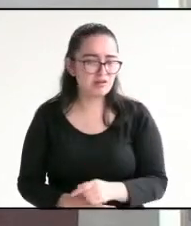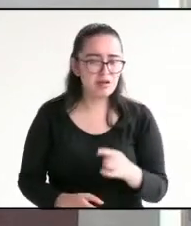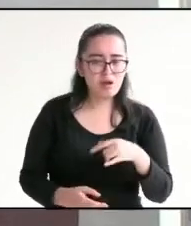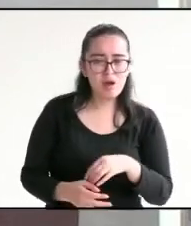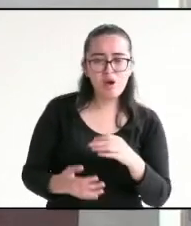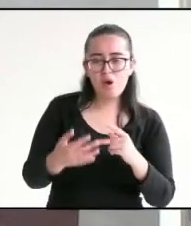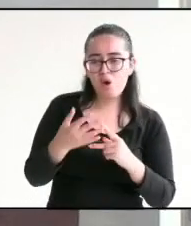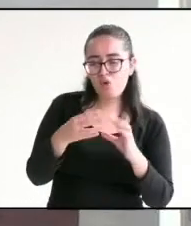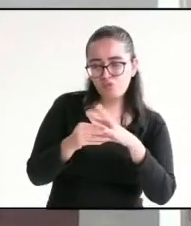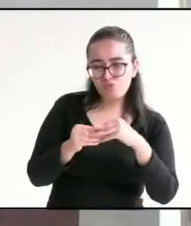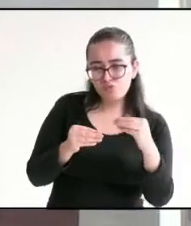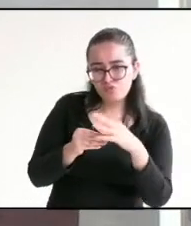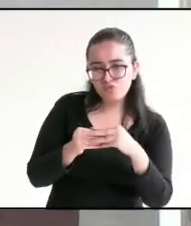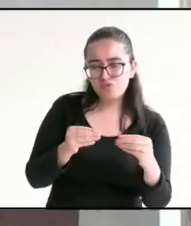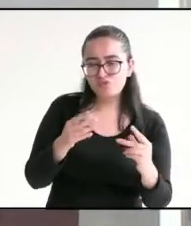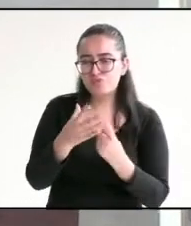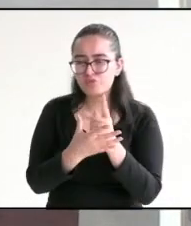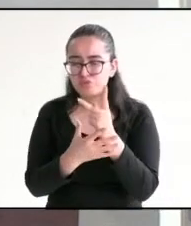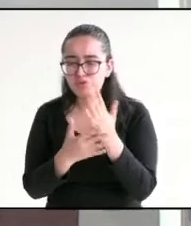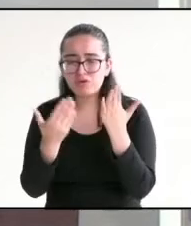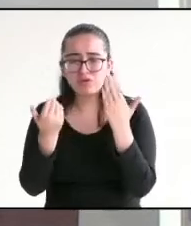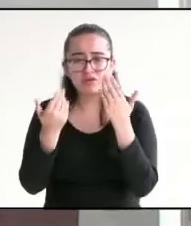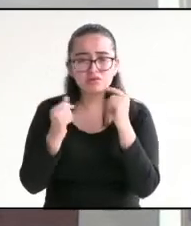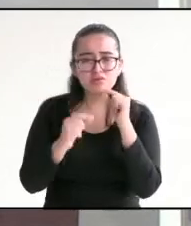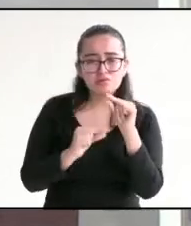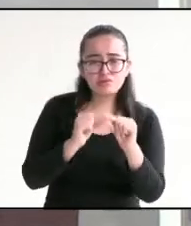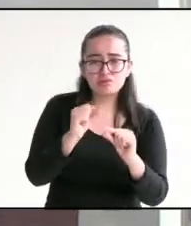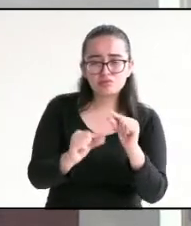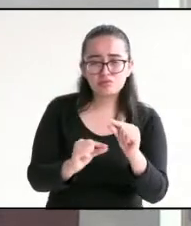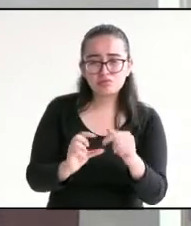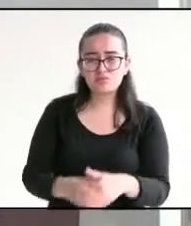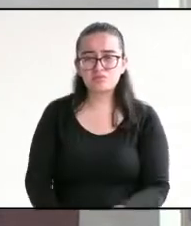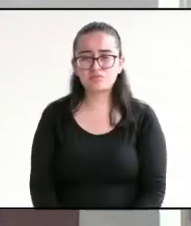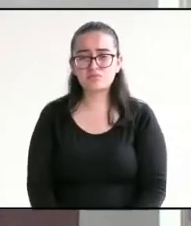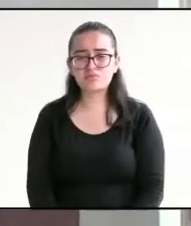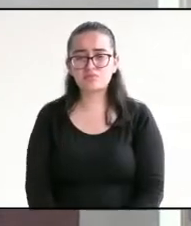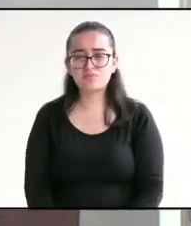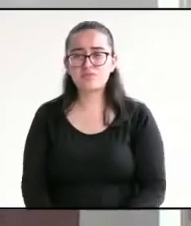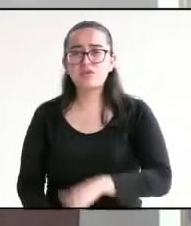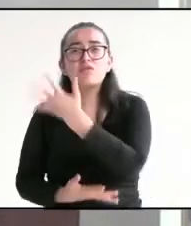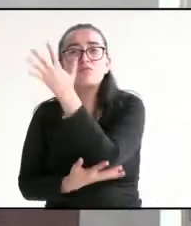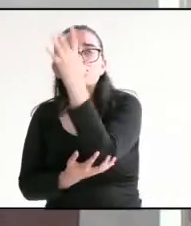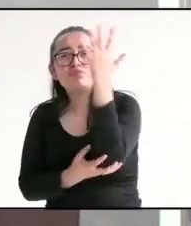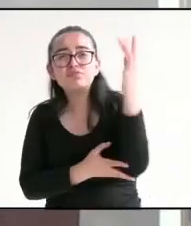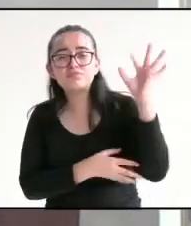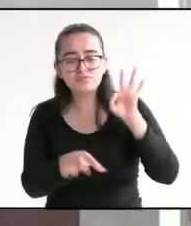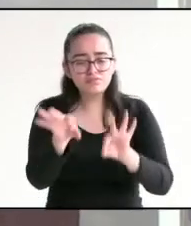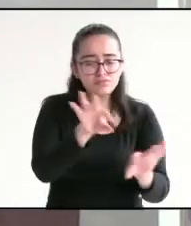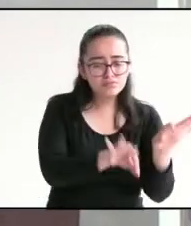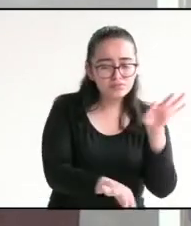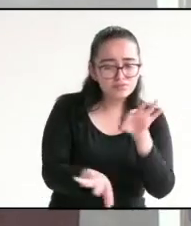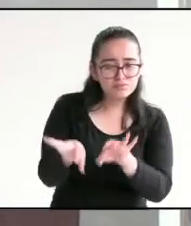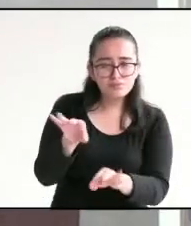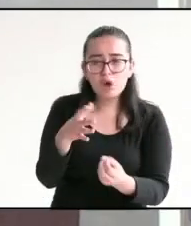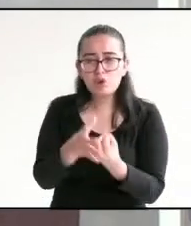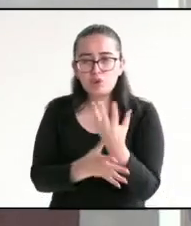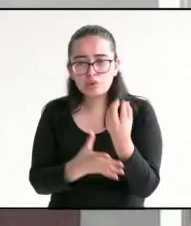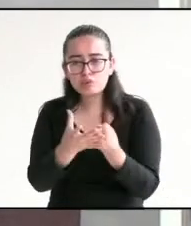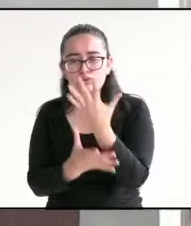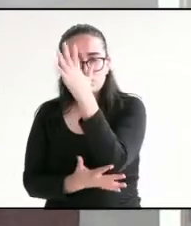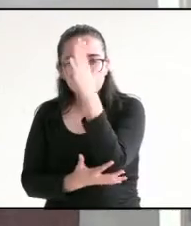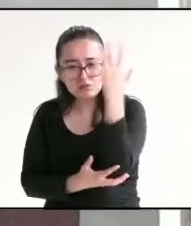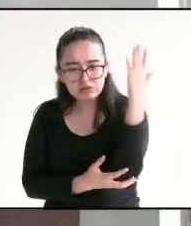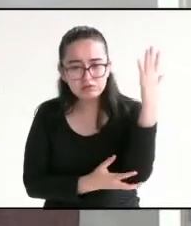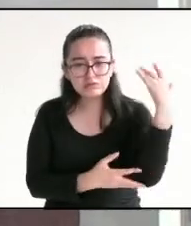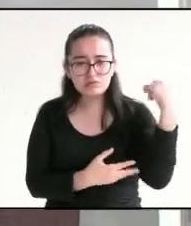frutas, disminución de lluvias y poca retención de agua en los mantos freáticos. La reforestación contribuirá a la rehabilitación de los espacios